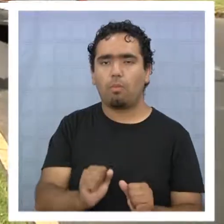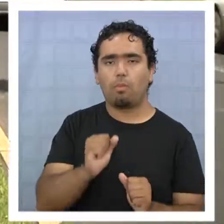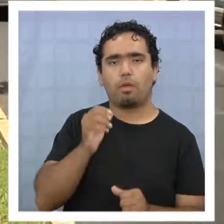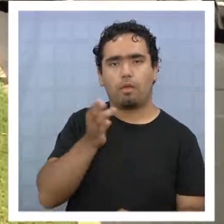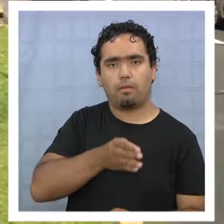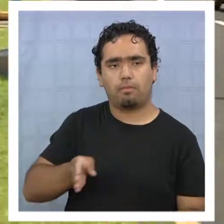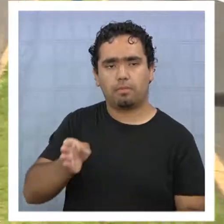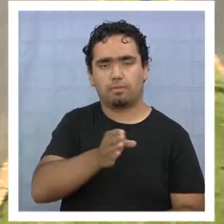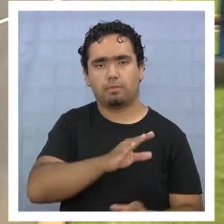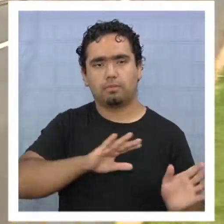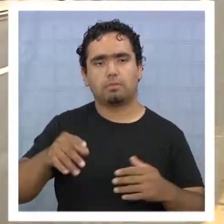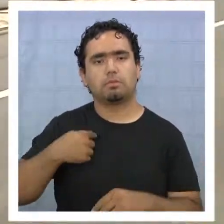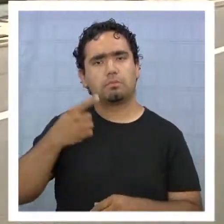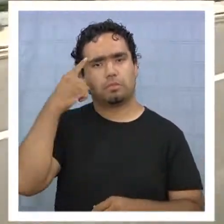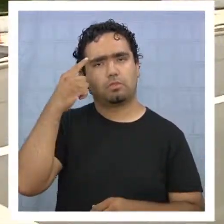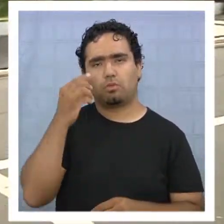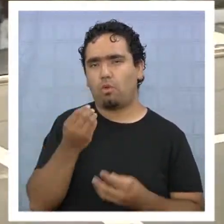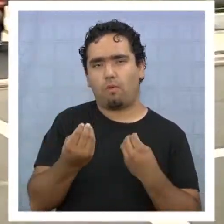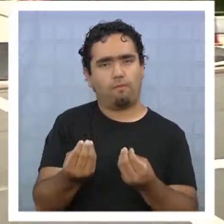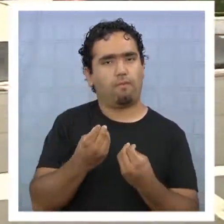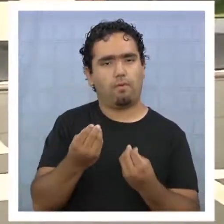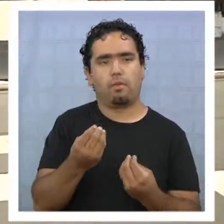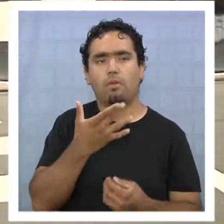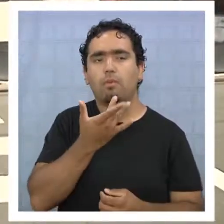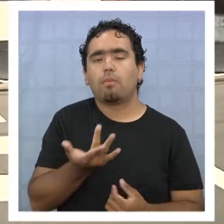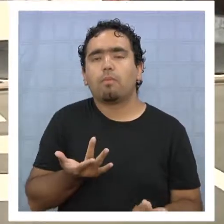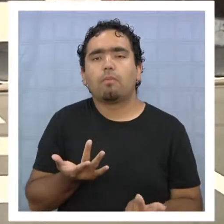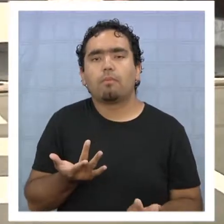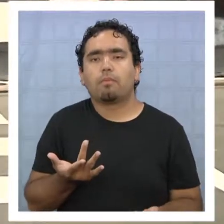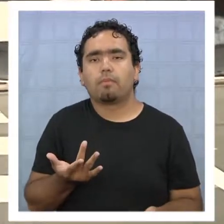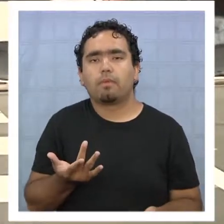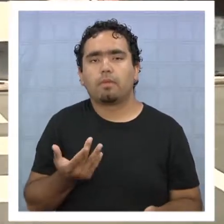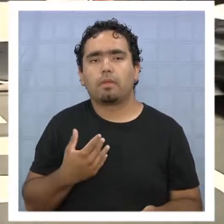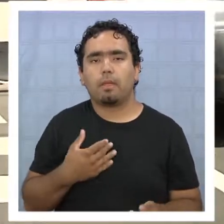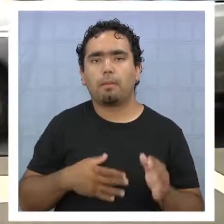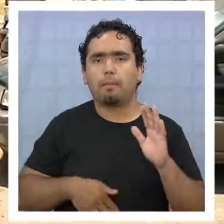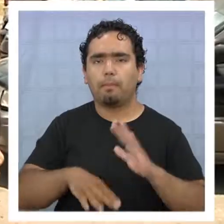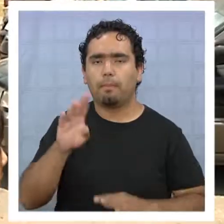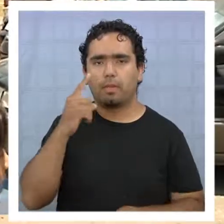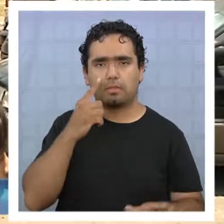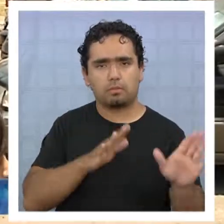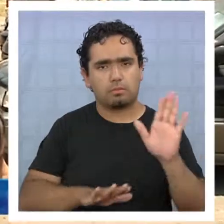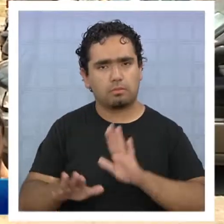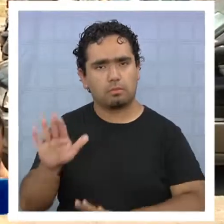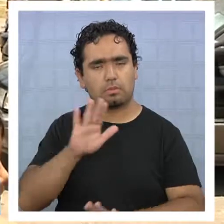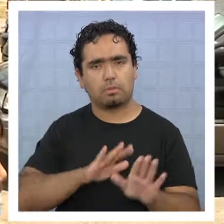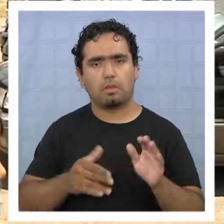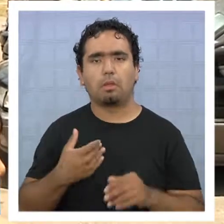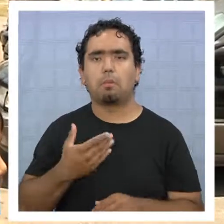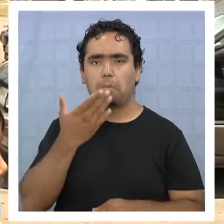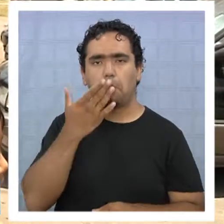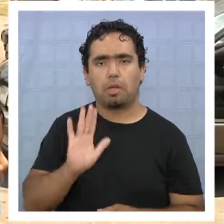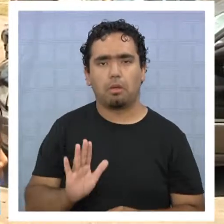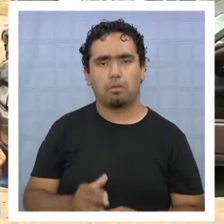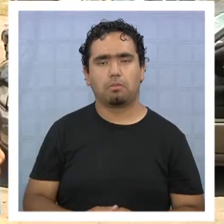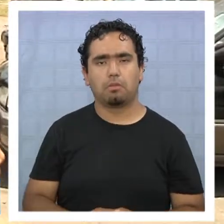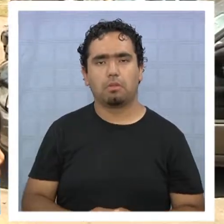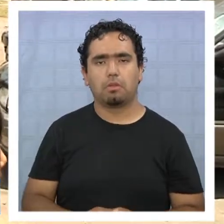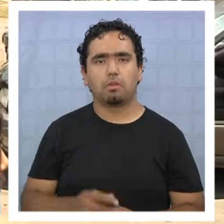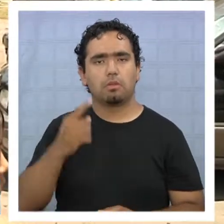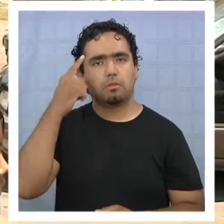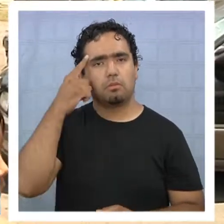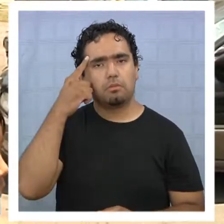podrían significar para los peatones. No me parece bien. No me parece bien porque mientras más prevención tengamos la ciudad,